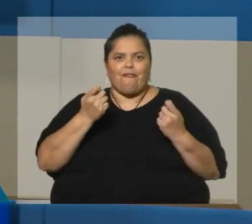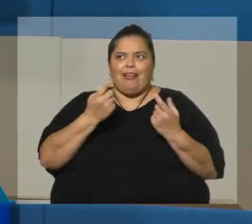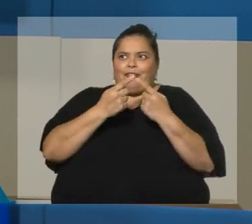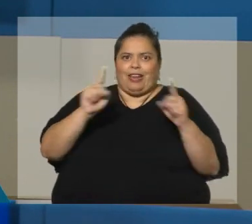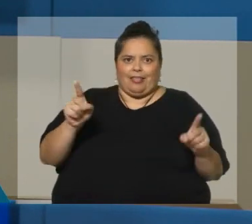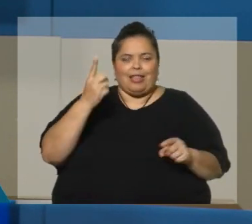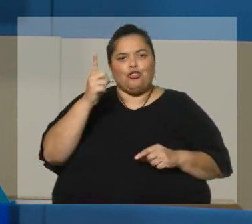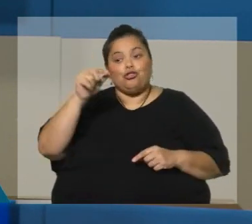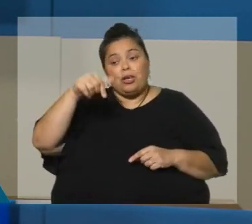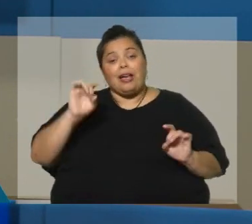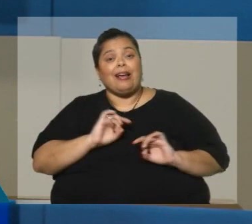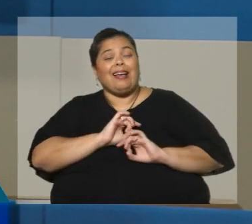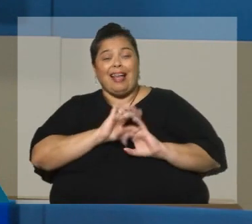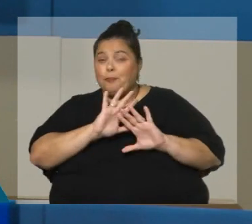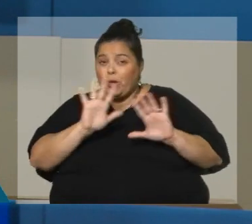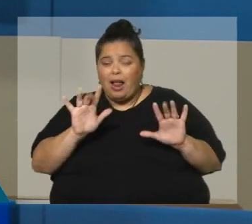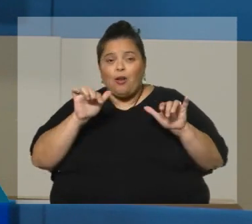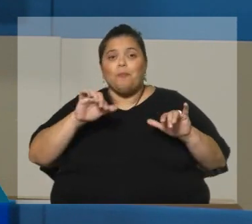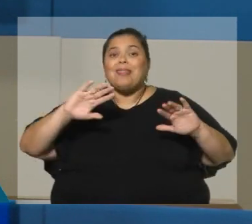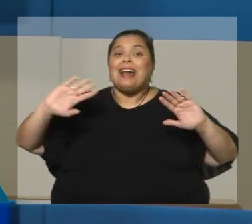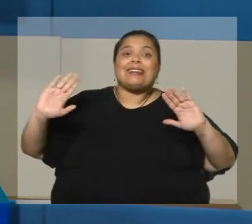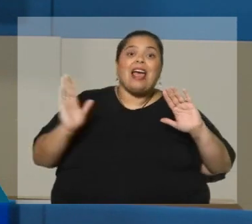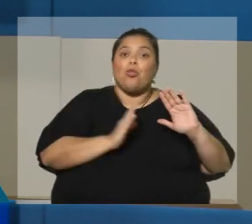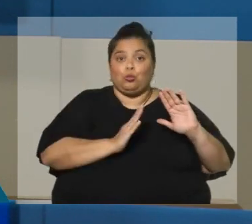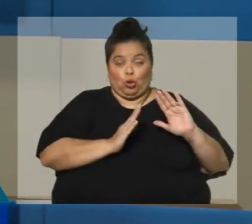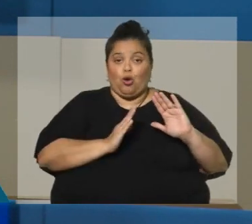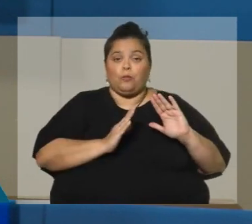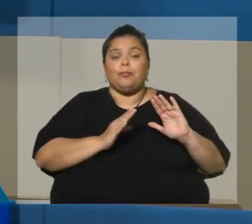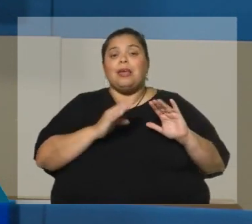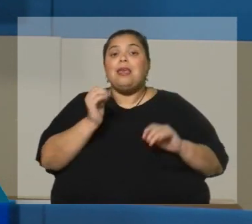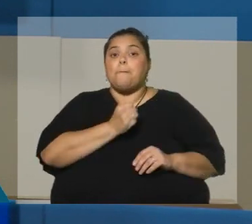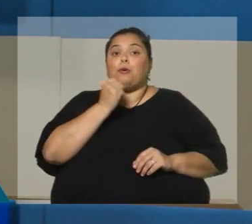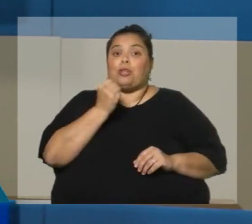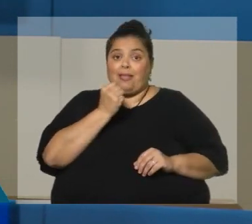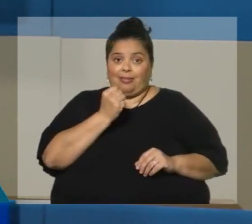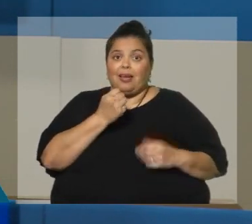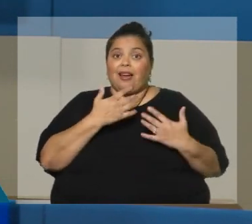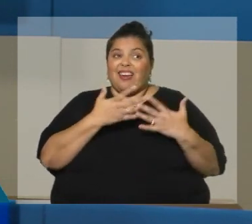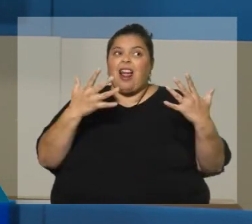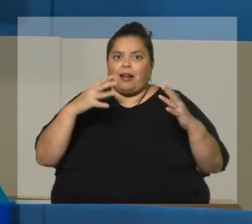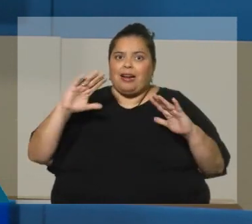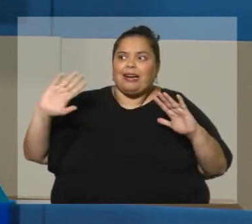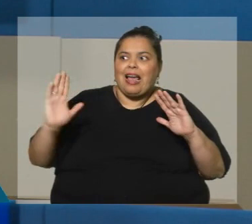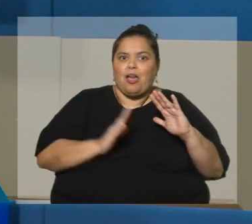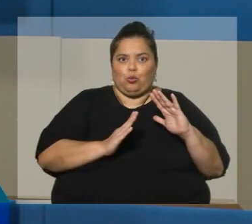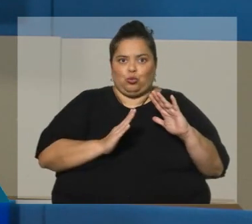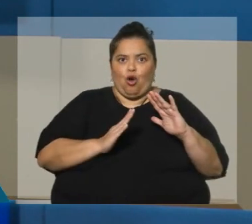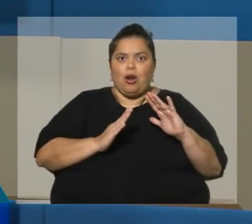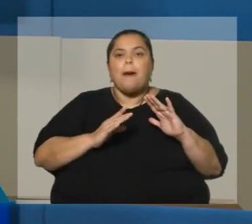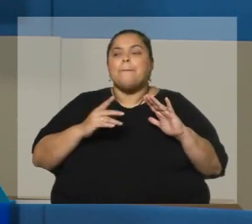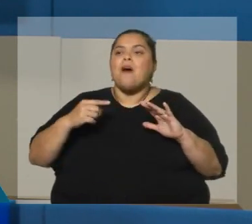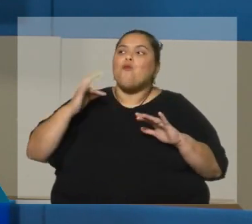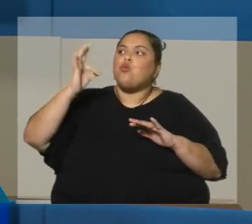hay una reducción bien importante de lo que va a ser la exigencia para las futuras